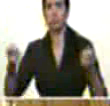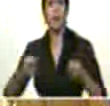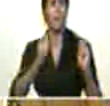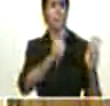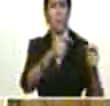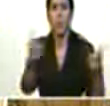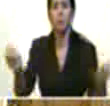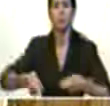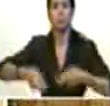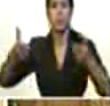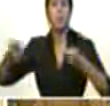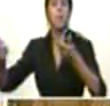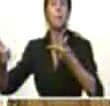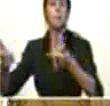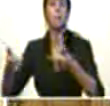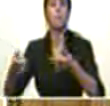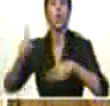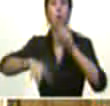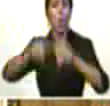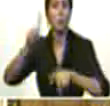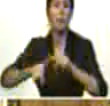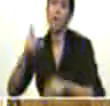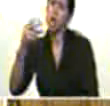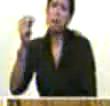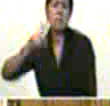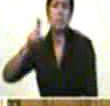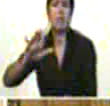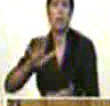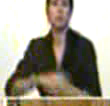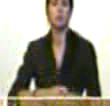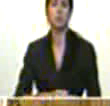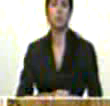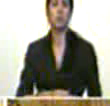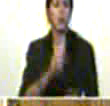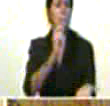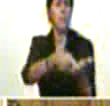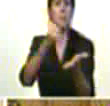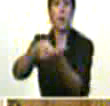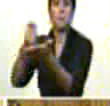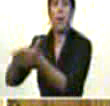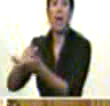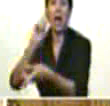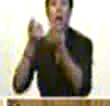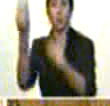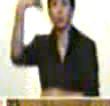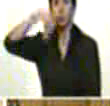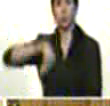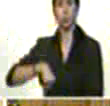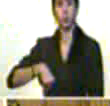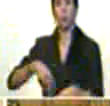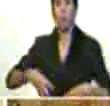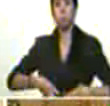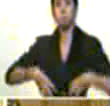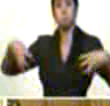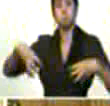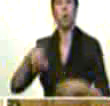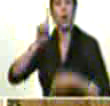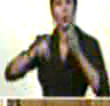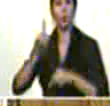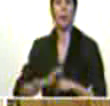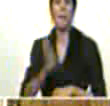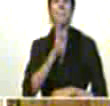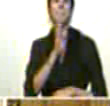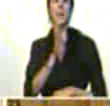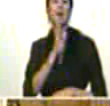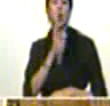asuntos de carácter suntuario y por esa vía se llenaron los bolsillos y sus cuentas en dólares en bancos extranjeros una